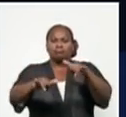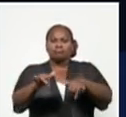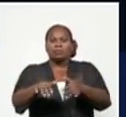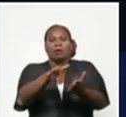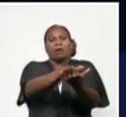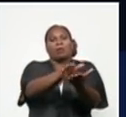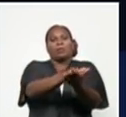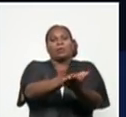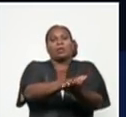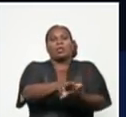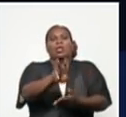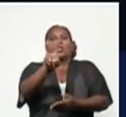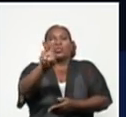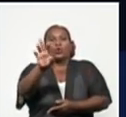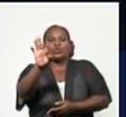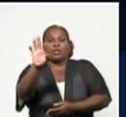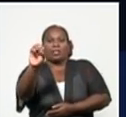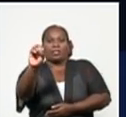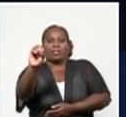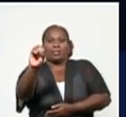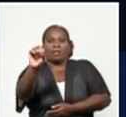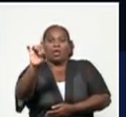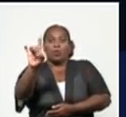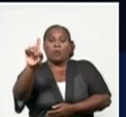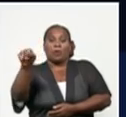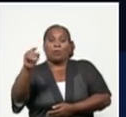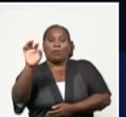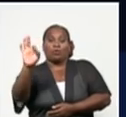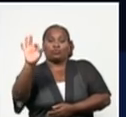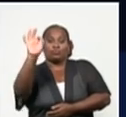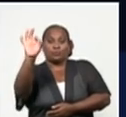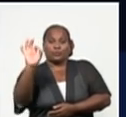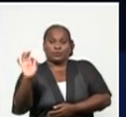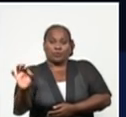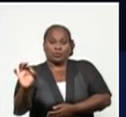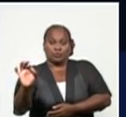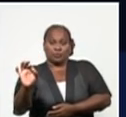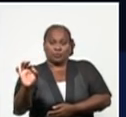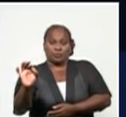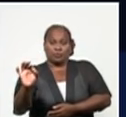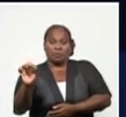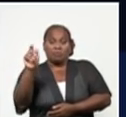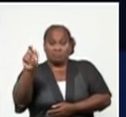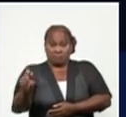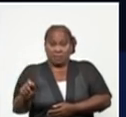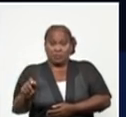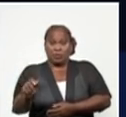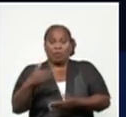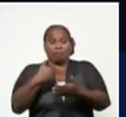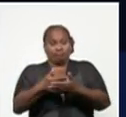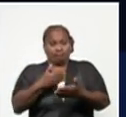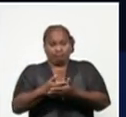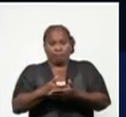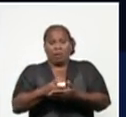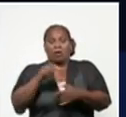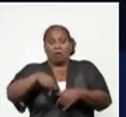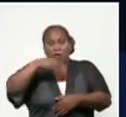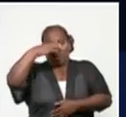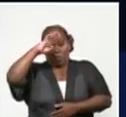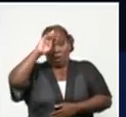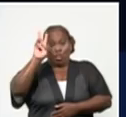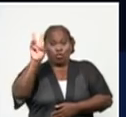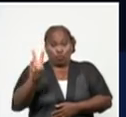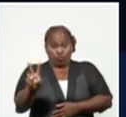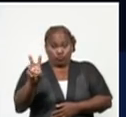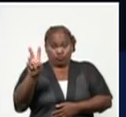280, el 9,8% de todos los casos diagnosticados en Cuba. Dos, en el día de ayer,